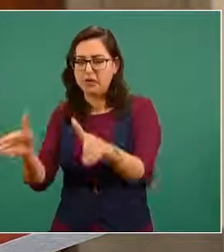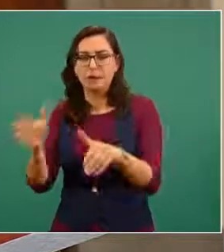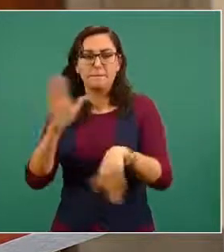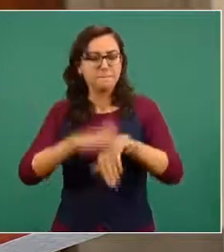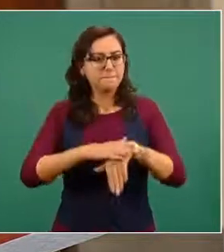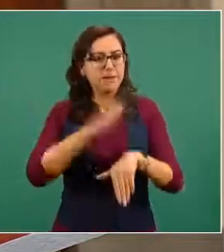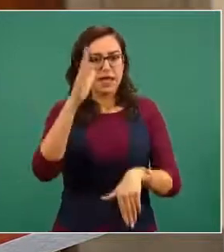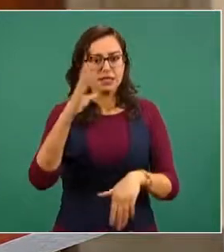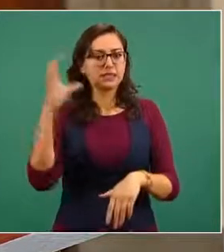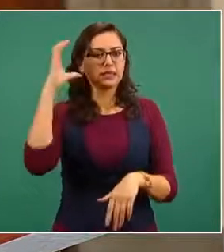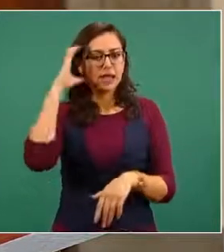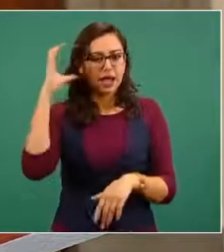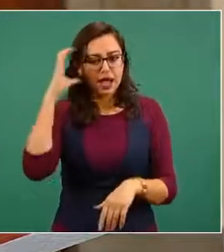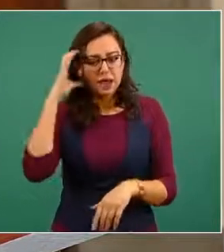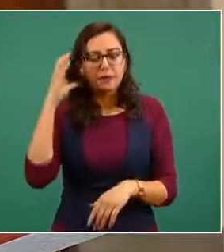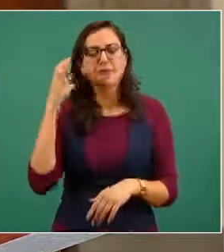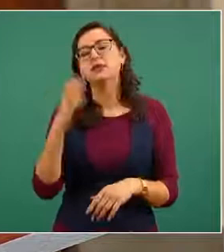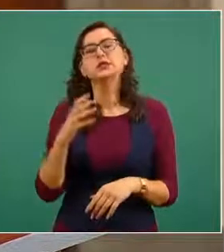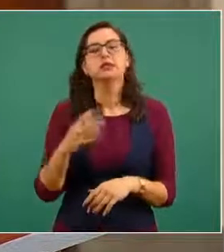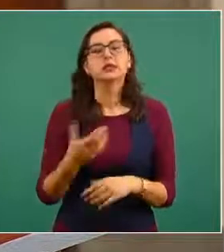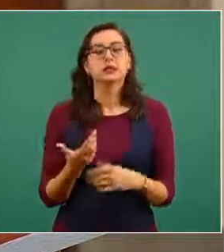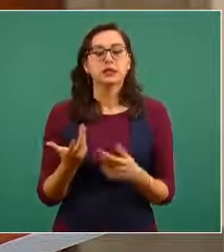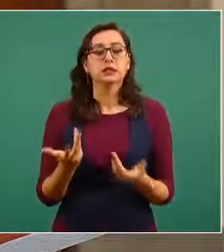sobre todo en